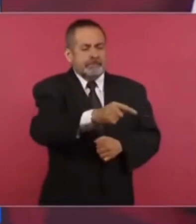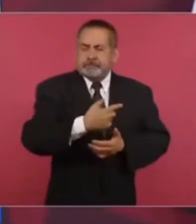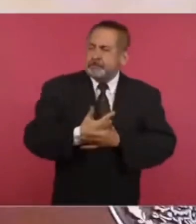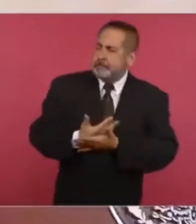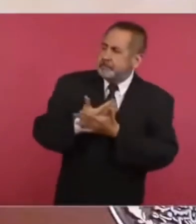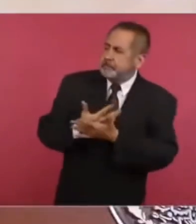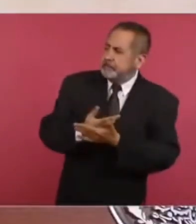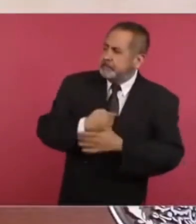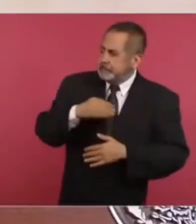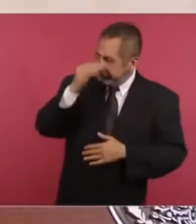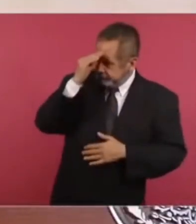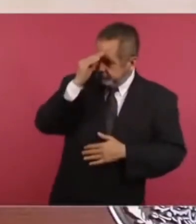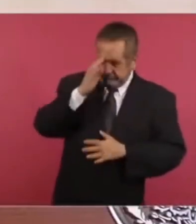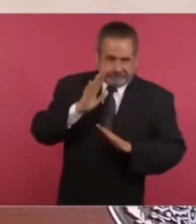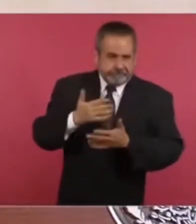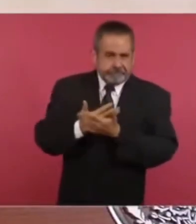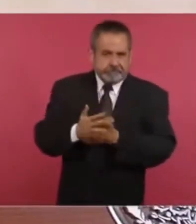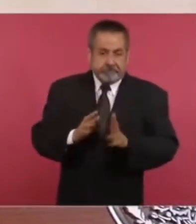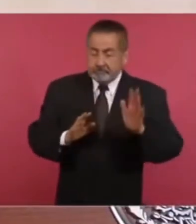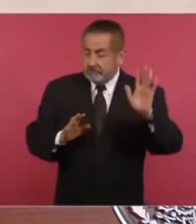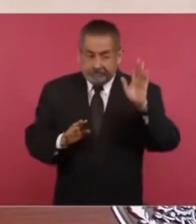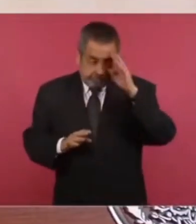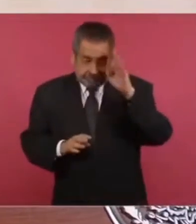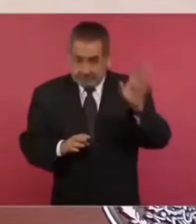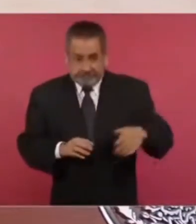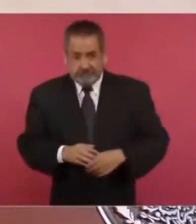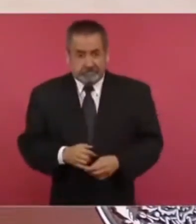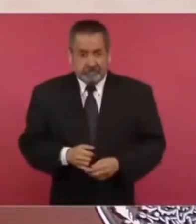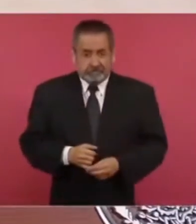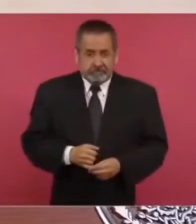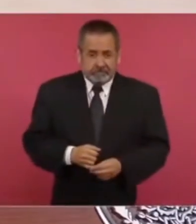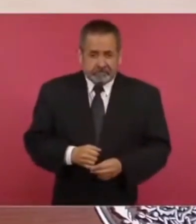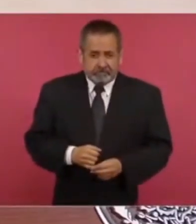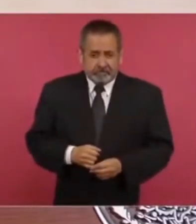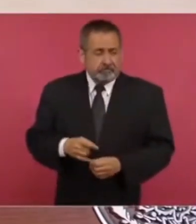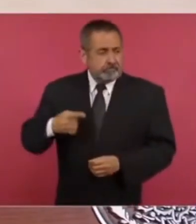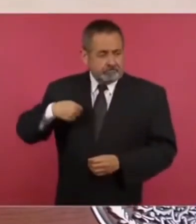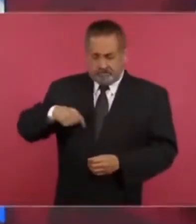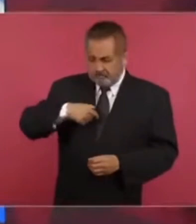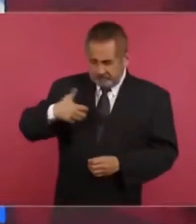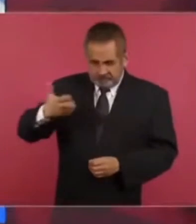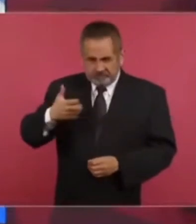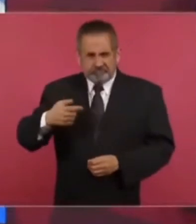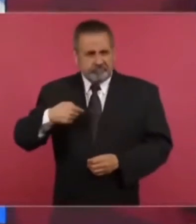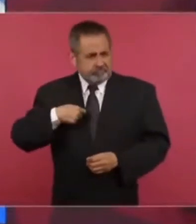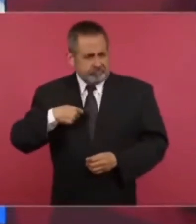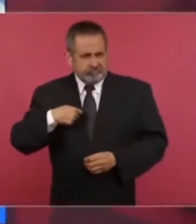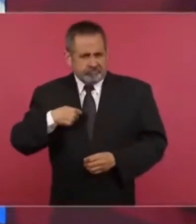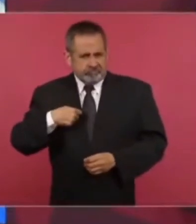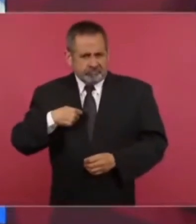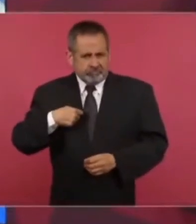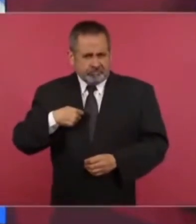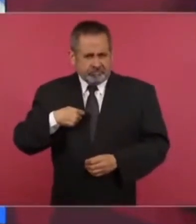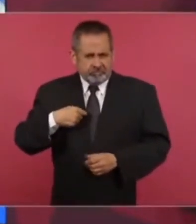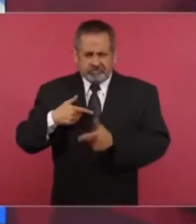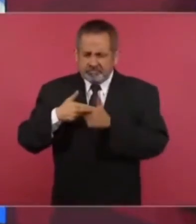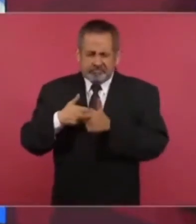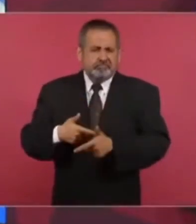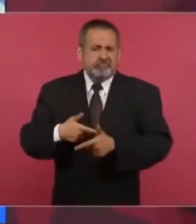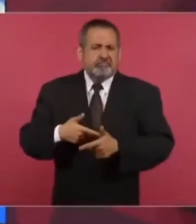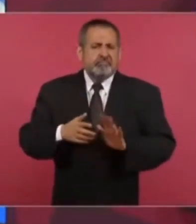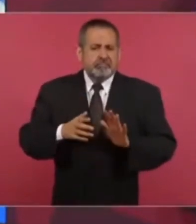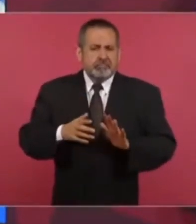que piensan también yo no sé si no lo hacemos nosotros los vamos a hacer por